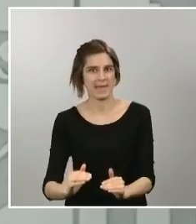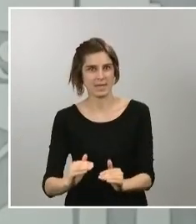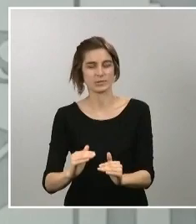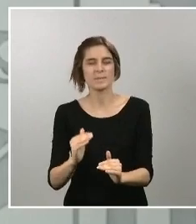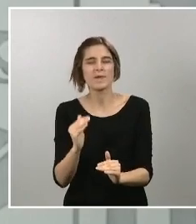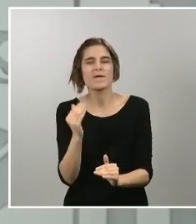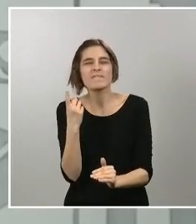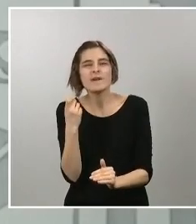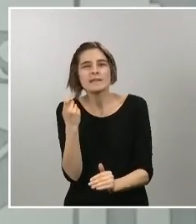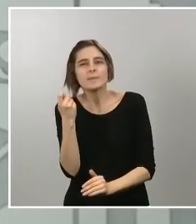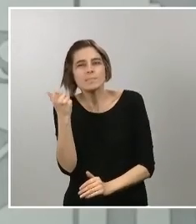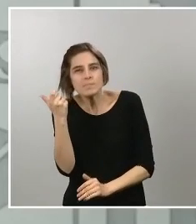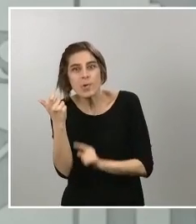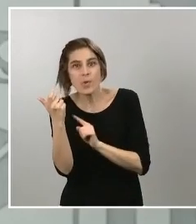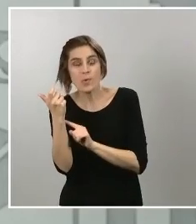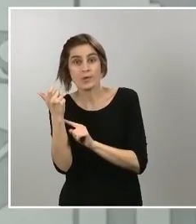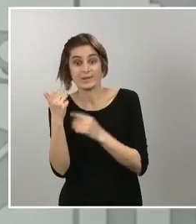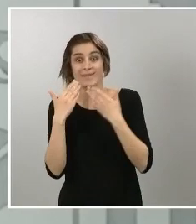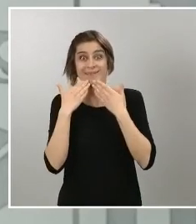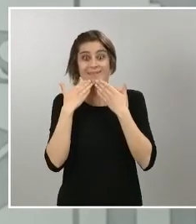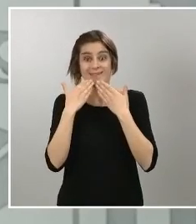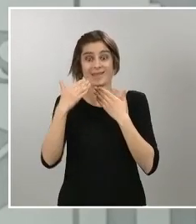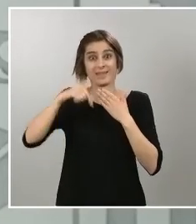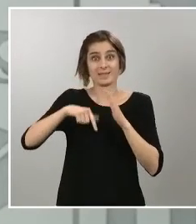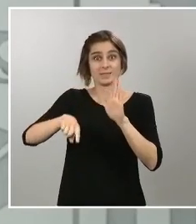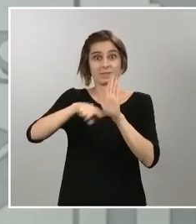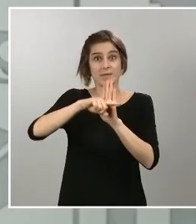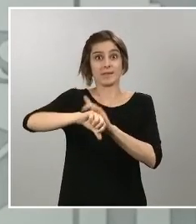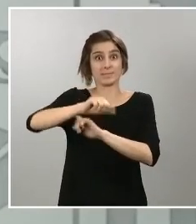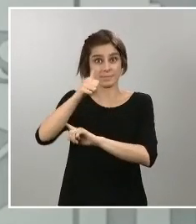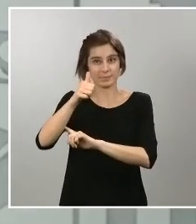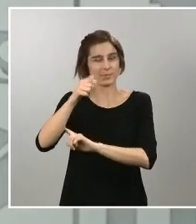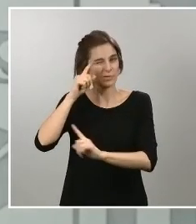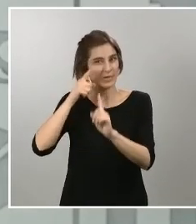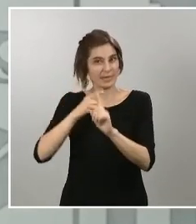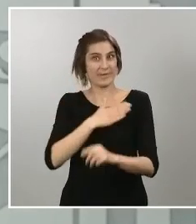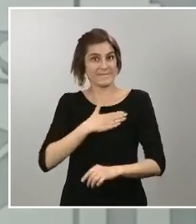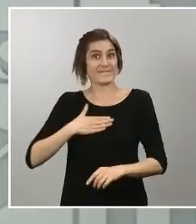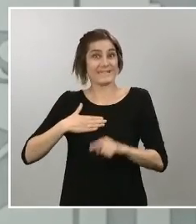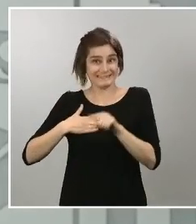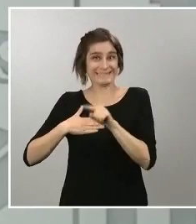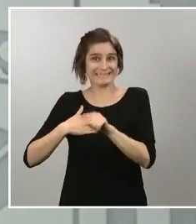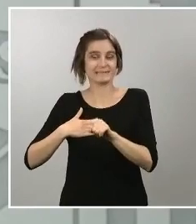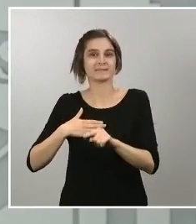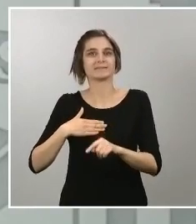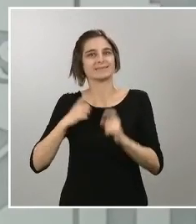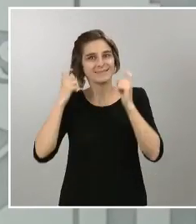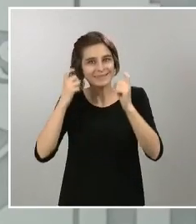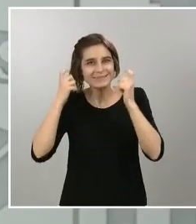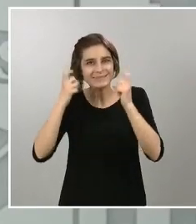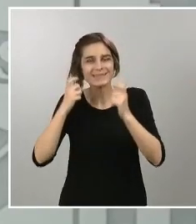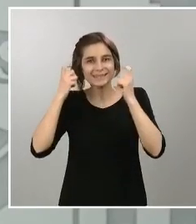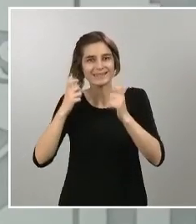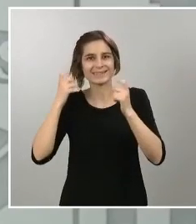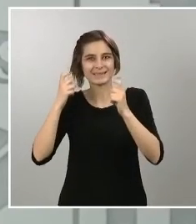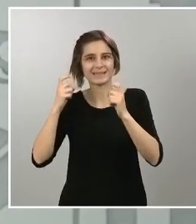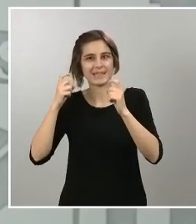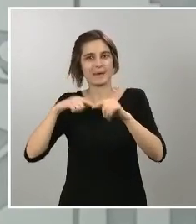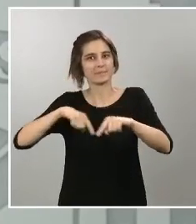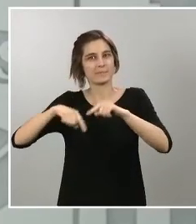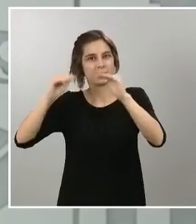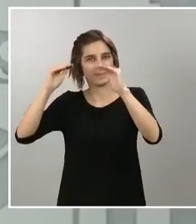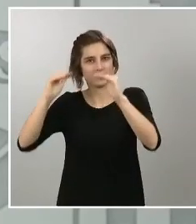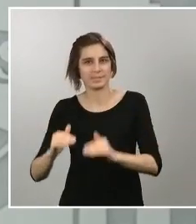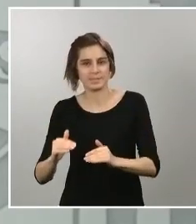medida que aprobamos en el día de hoy, lo que pretendemos es justamente intentar simular durante estos días el comportamiento